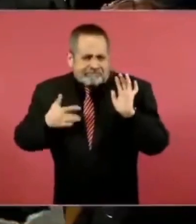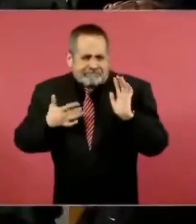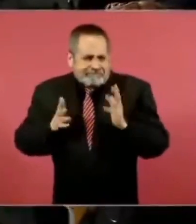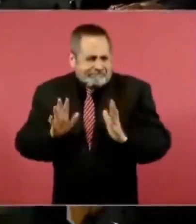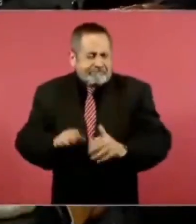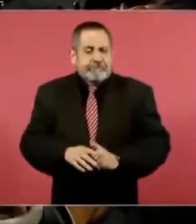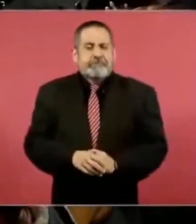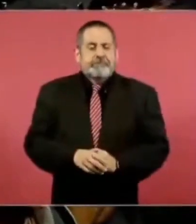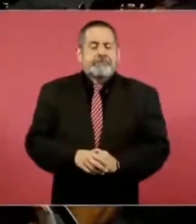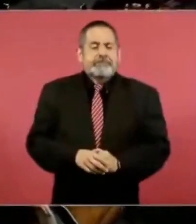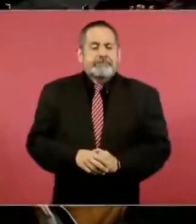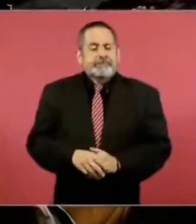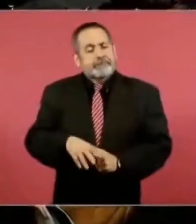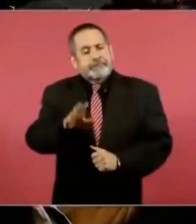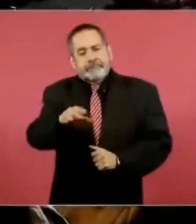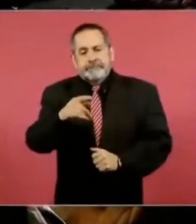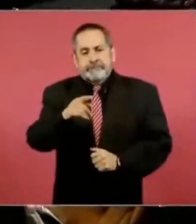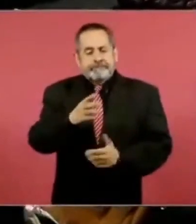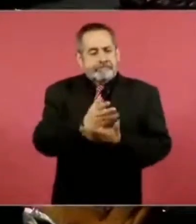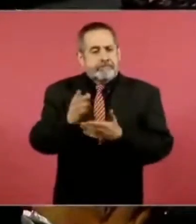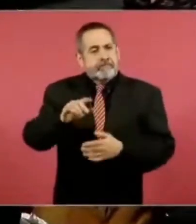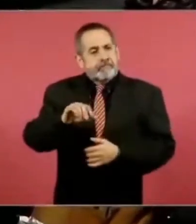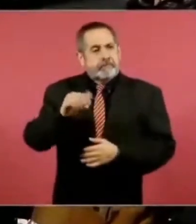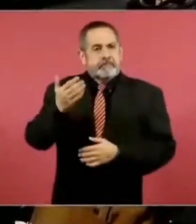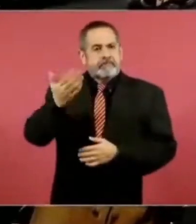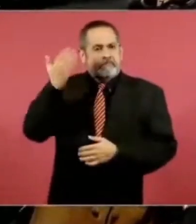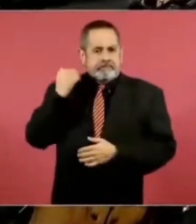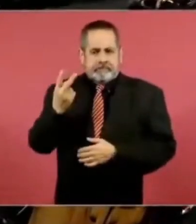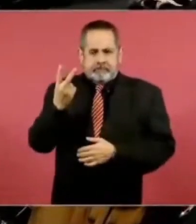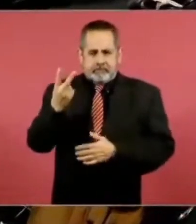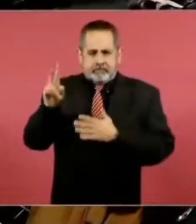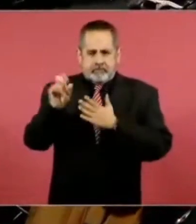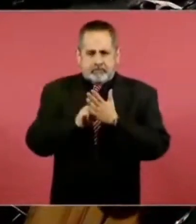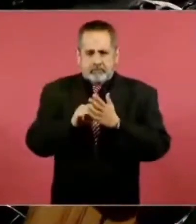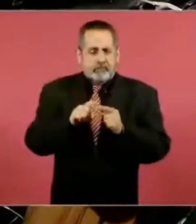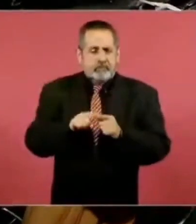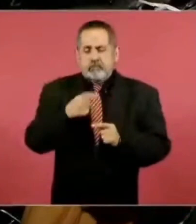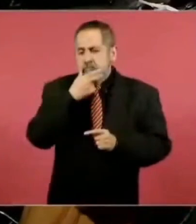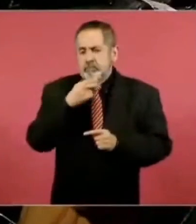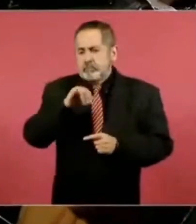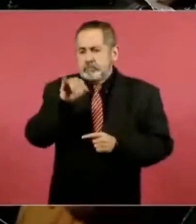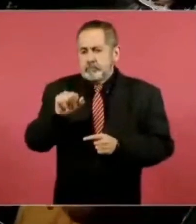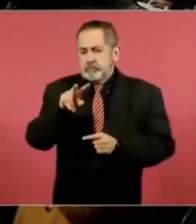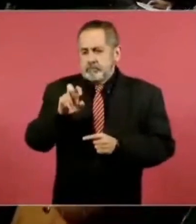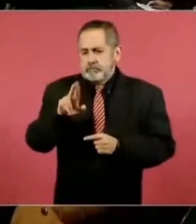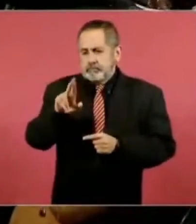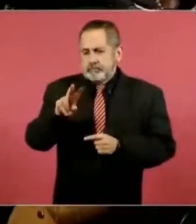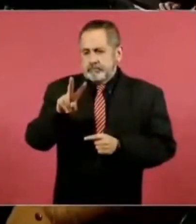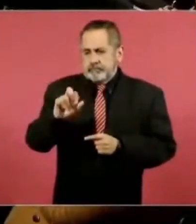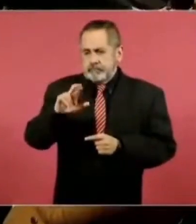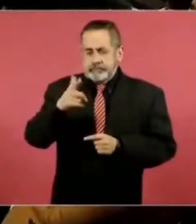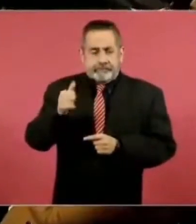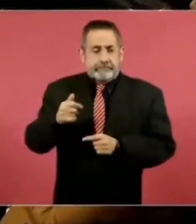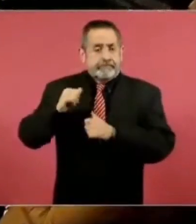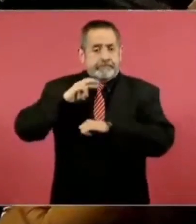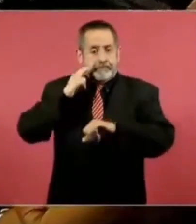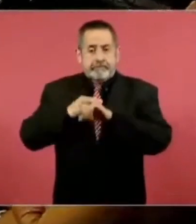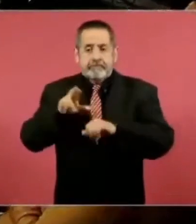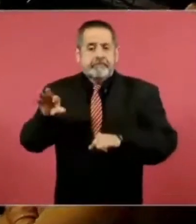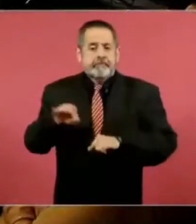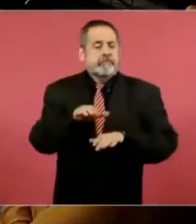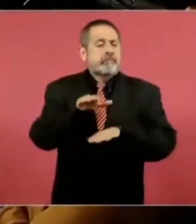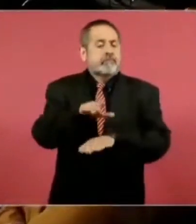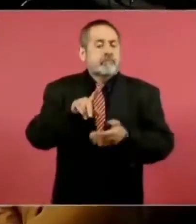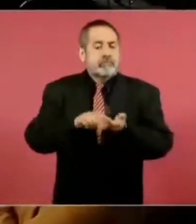Hace casi dos meses, Javier Vargas Sempuatecatl fue designado como titular del órgano especializado en quejas y